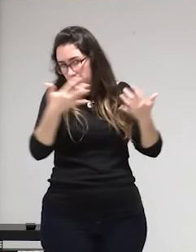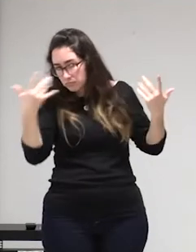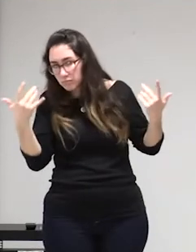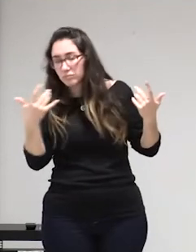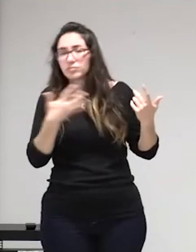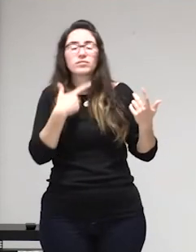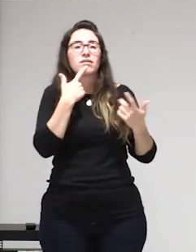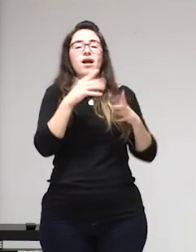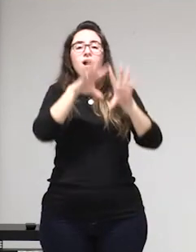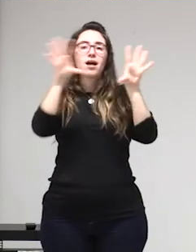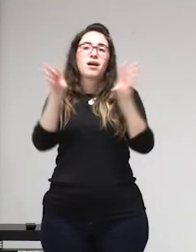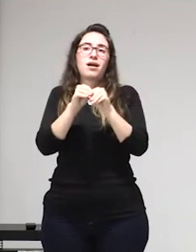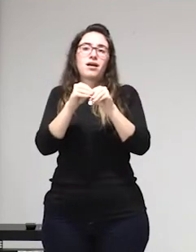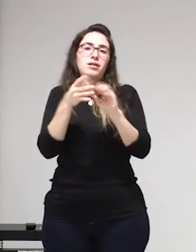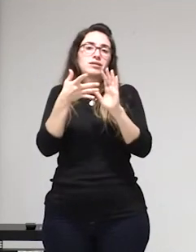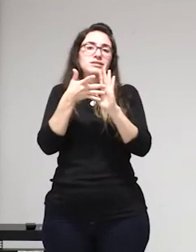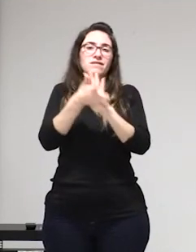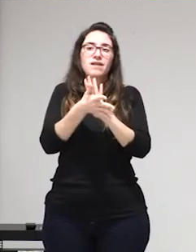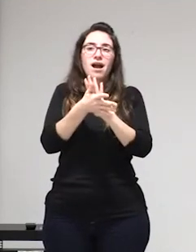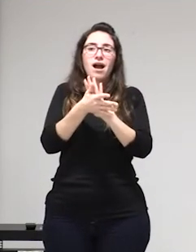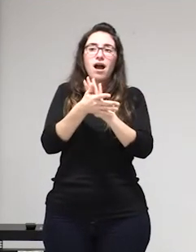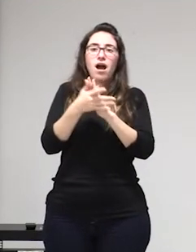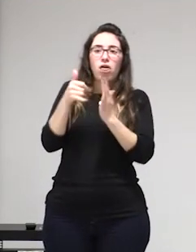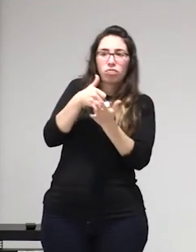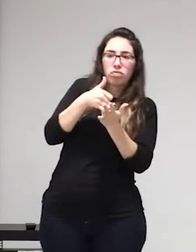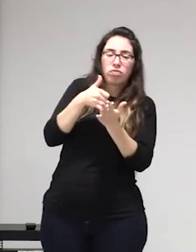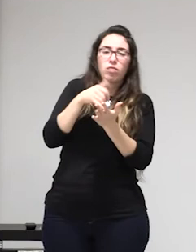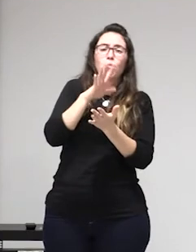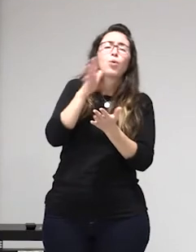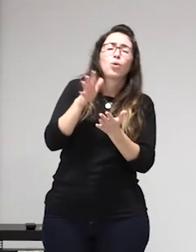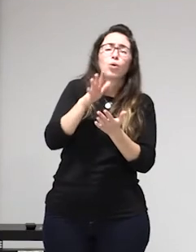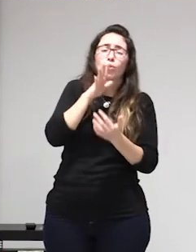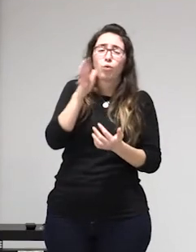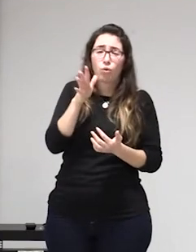traigo a colación el informe hecho por Estados Unidos del que habló esta